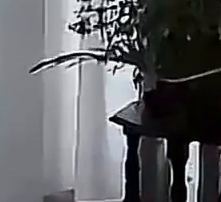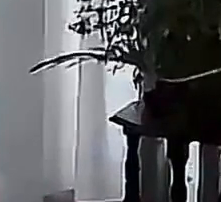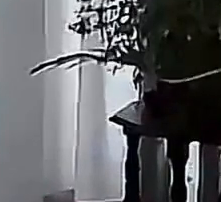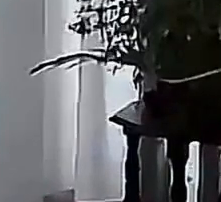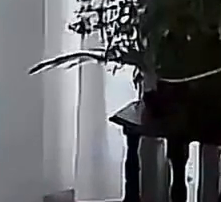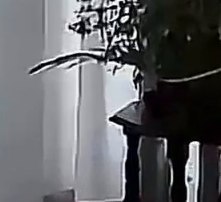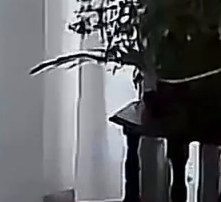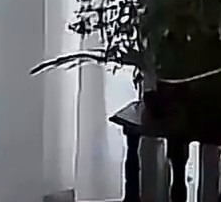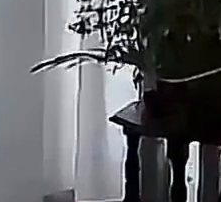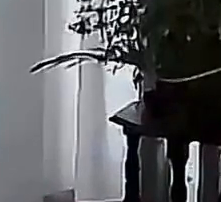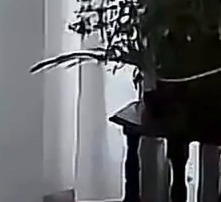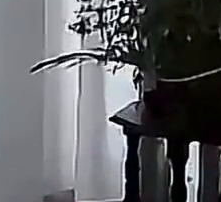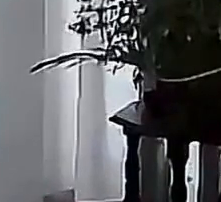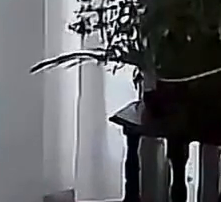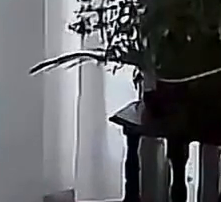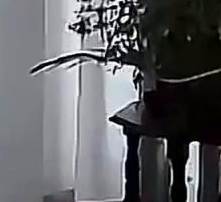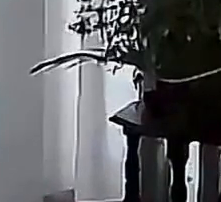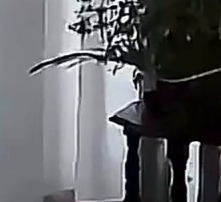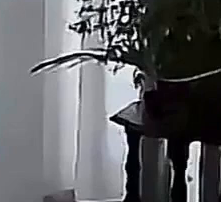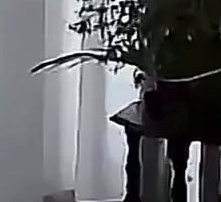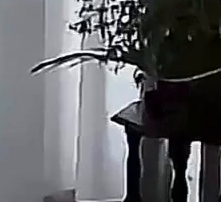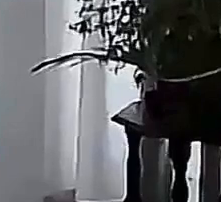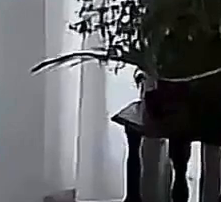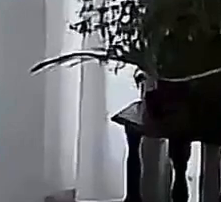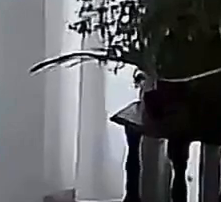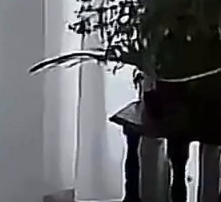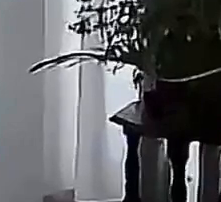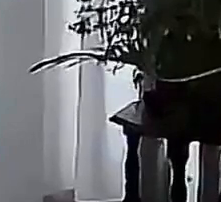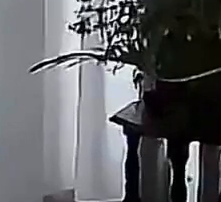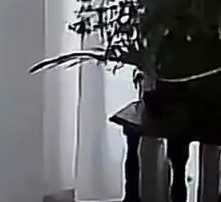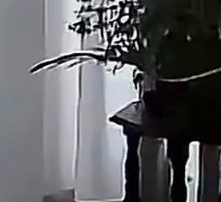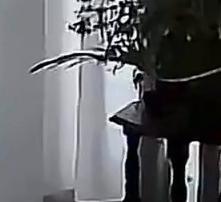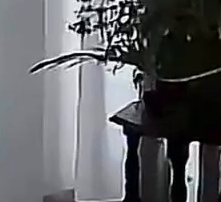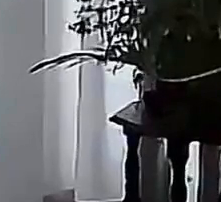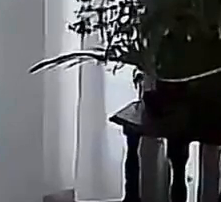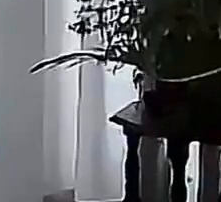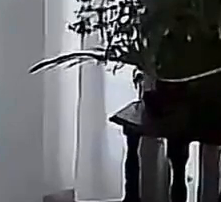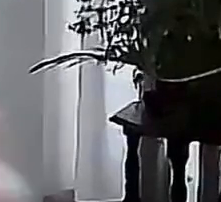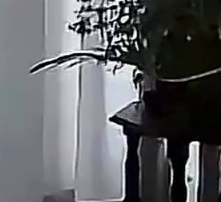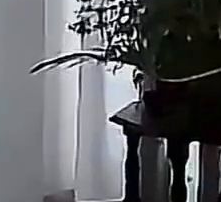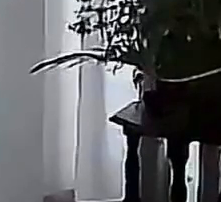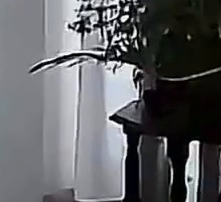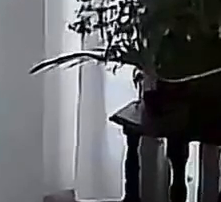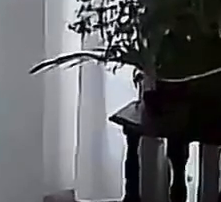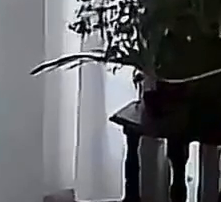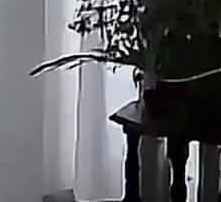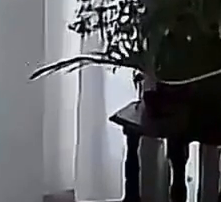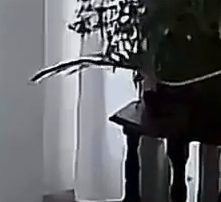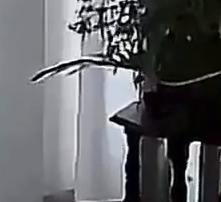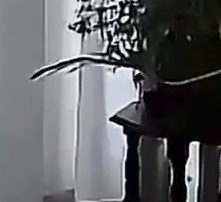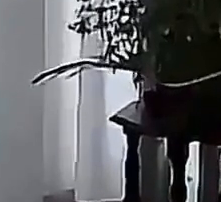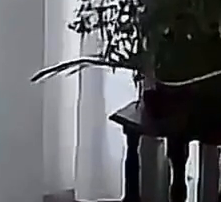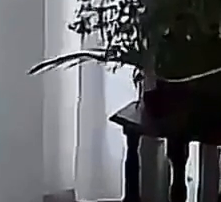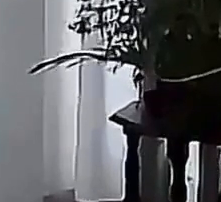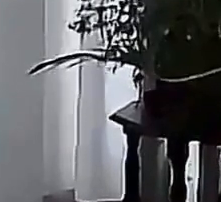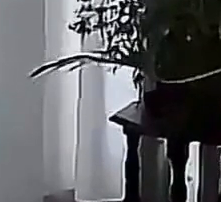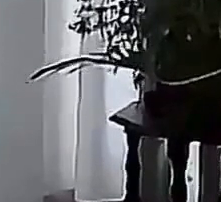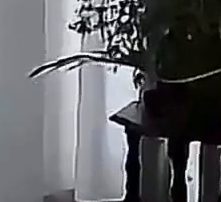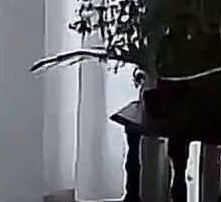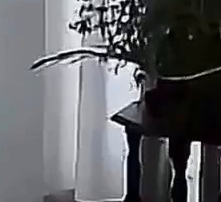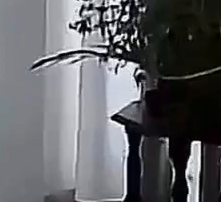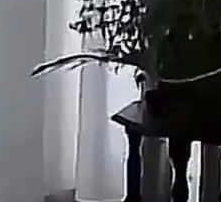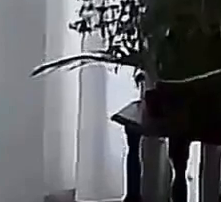gerar impacto en la comunidad en la sociedad en las causas que cada una de las organizaciones